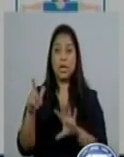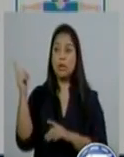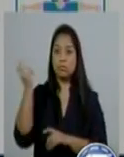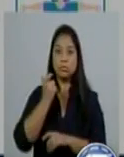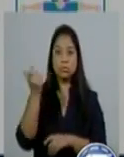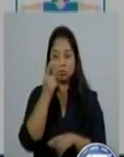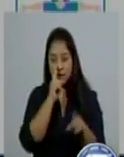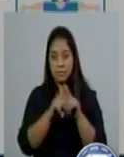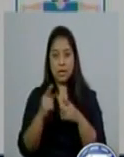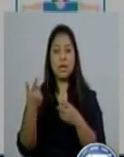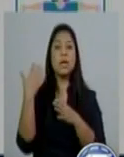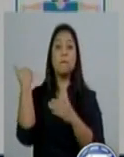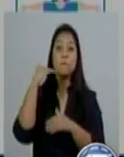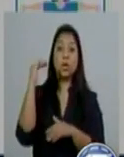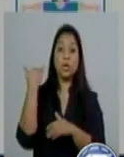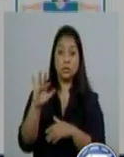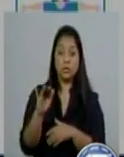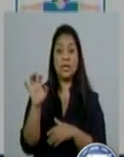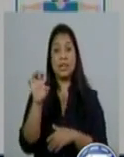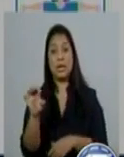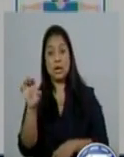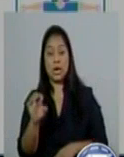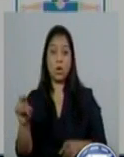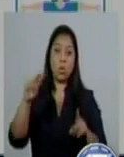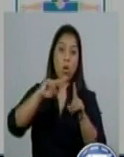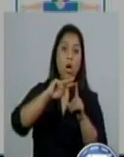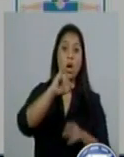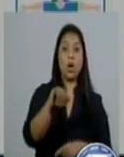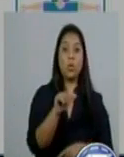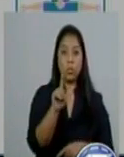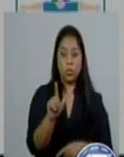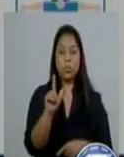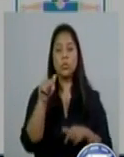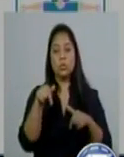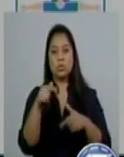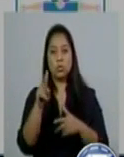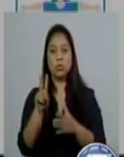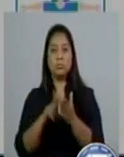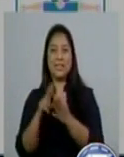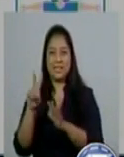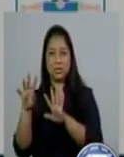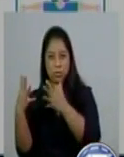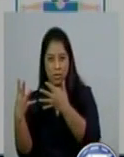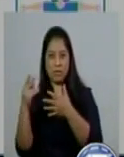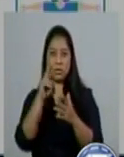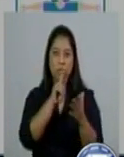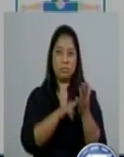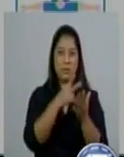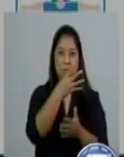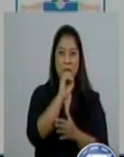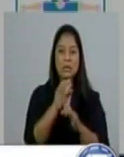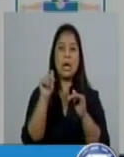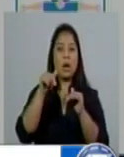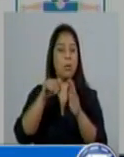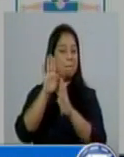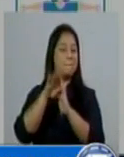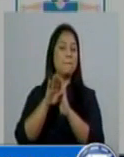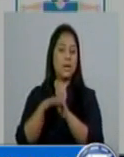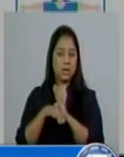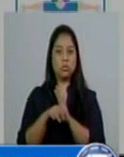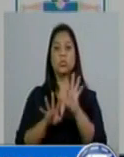las importaciones de enero a julio comparado 2019 y 2020 ha disminuido en un 14